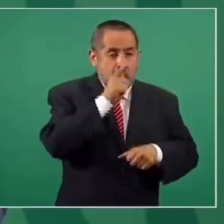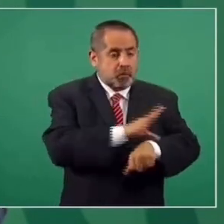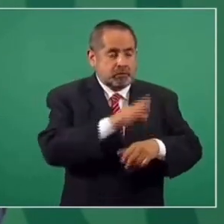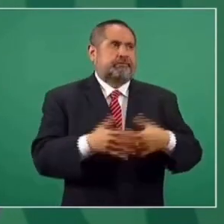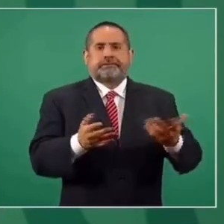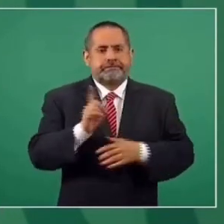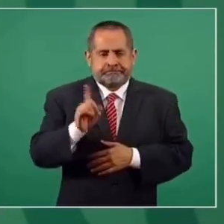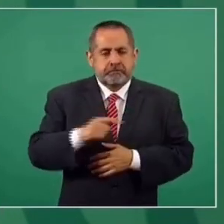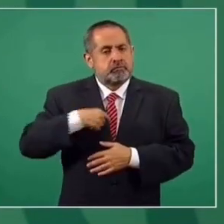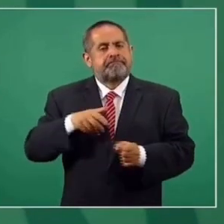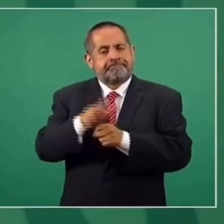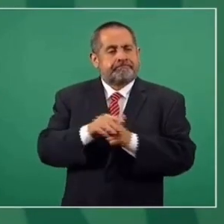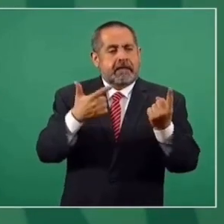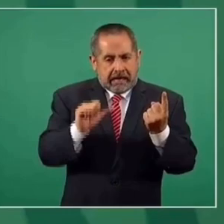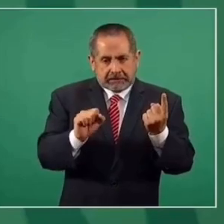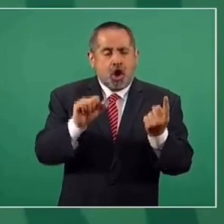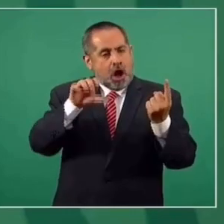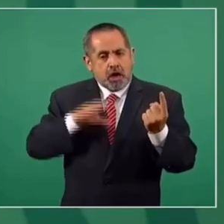diez opciones.